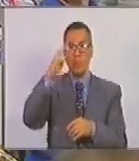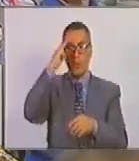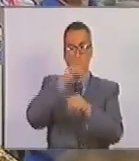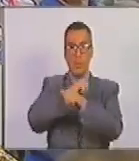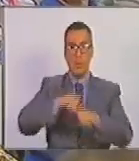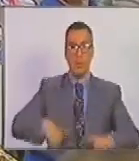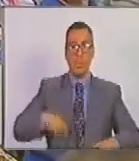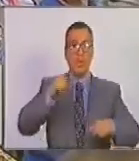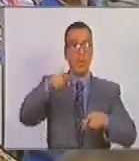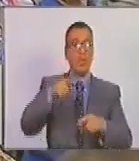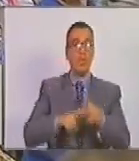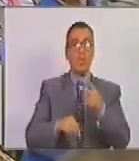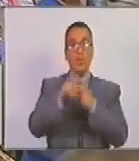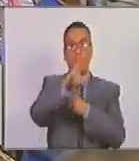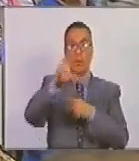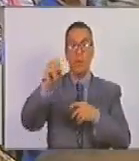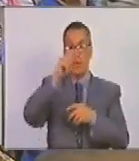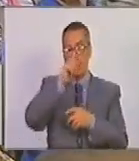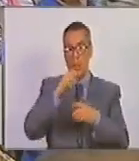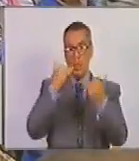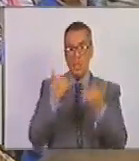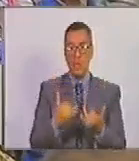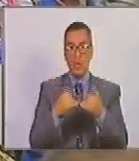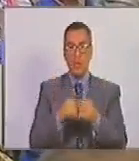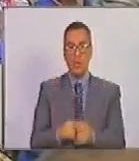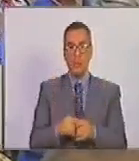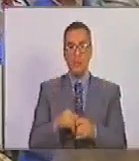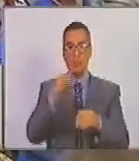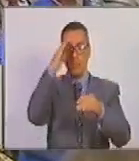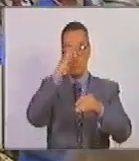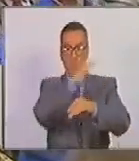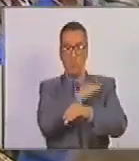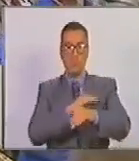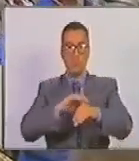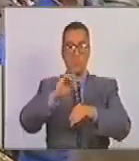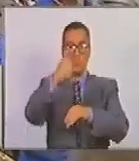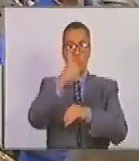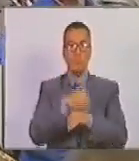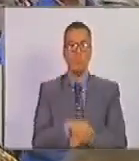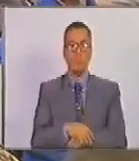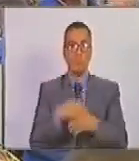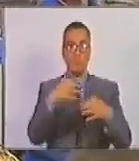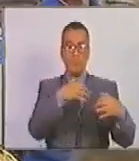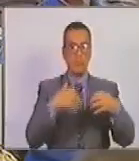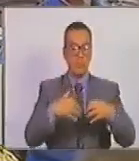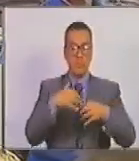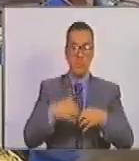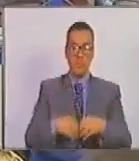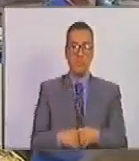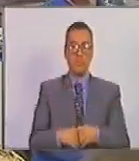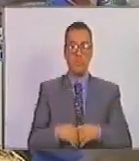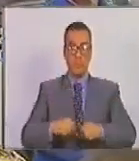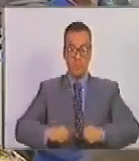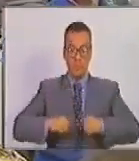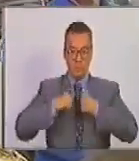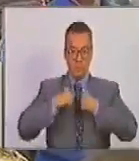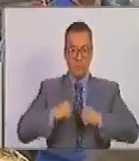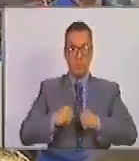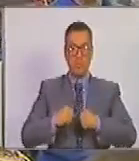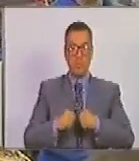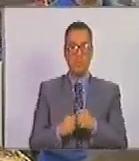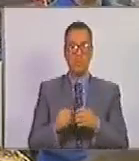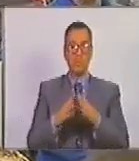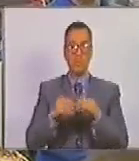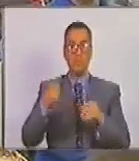pero que hace 30 años ya era coronel, se destaca su lucha guerrerista, su valentía y su